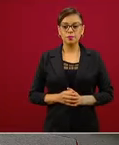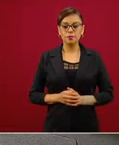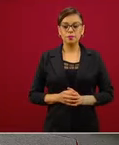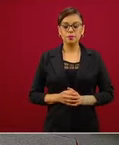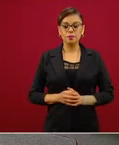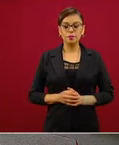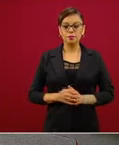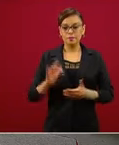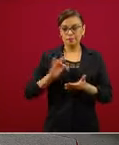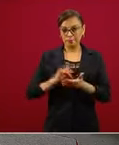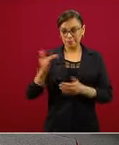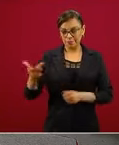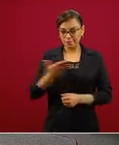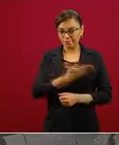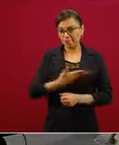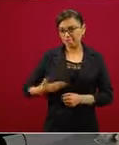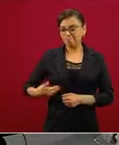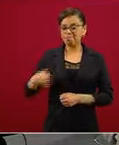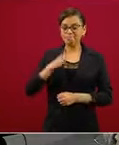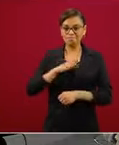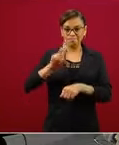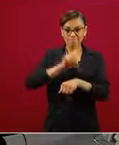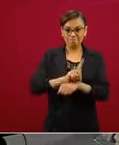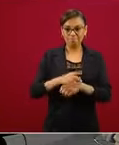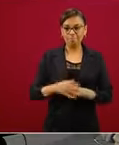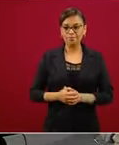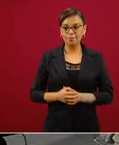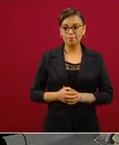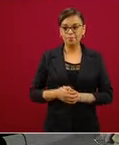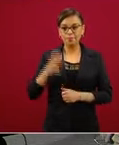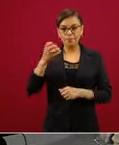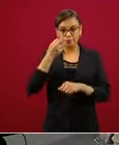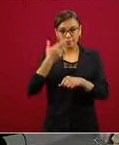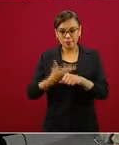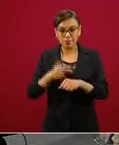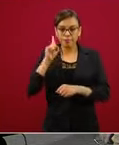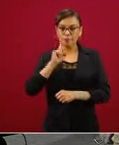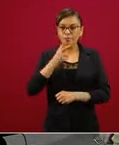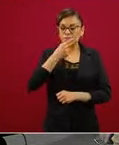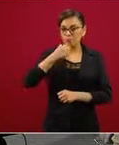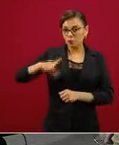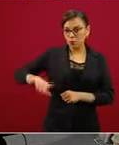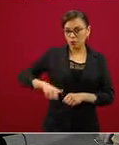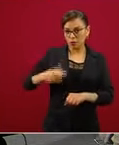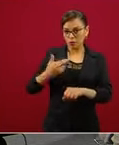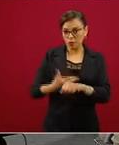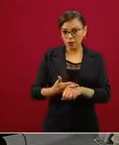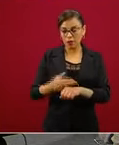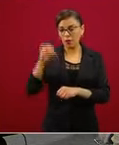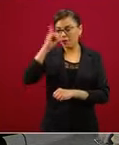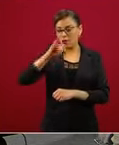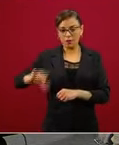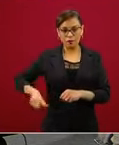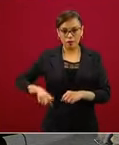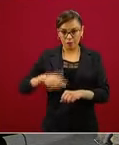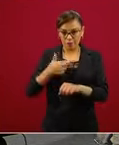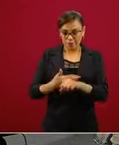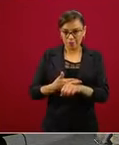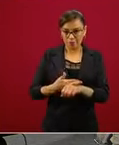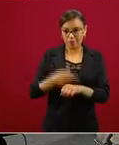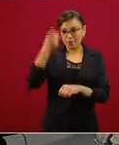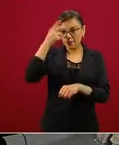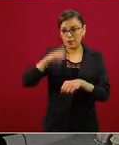Gracias, señor presidente. Buen día. Secretarias, secretarios, gobernadores, jefa de gobierno, compañeros directores generales